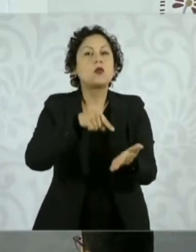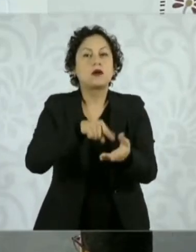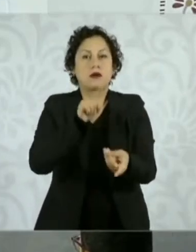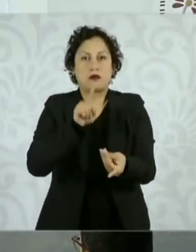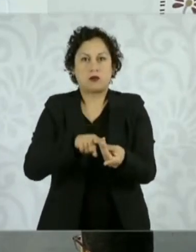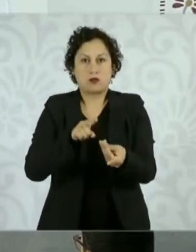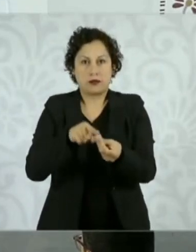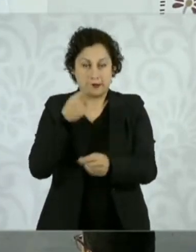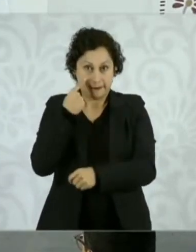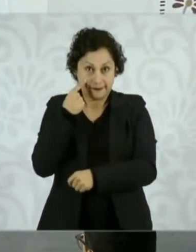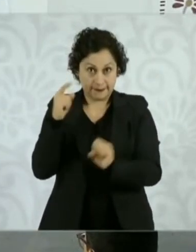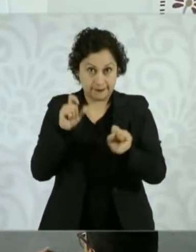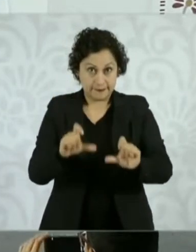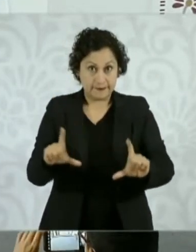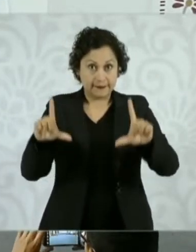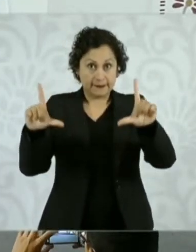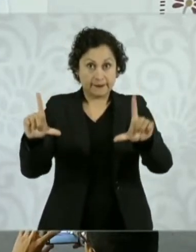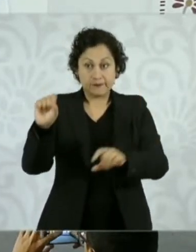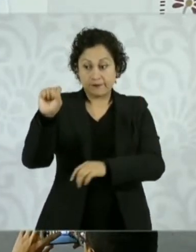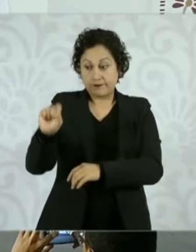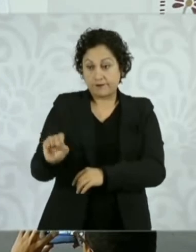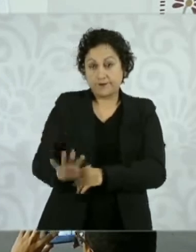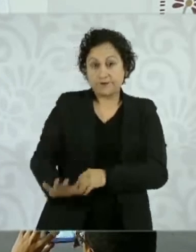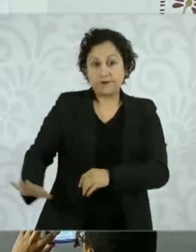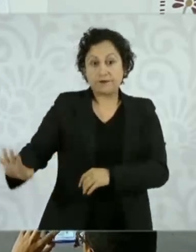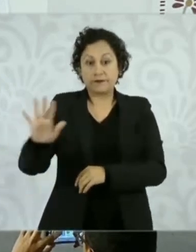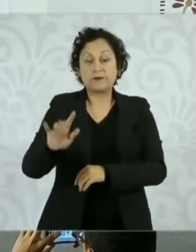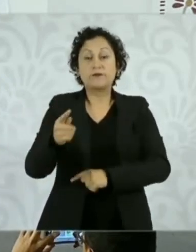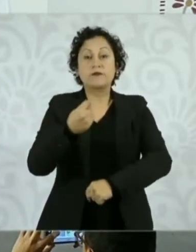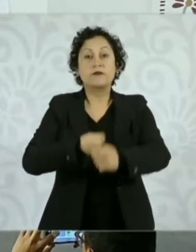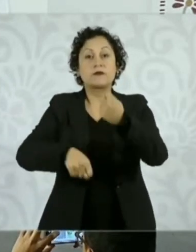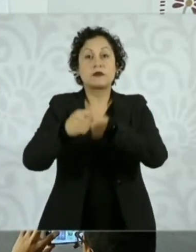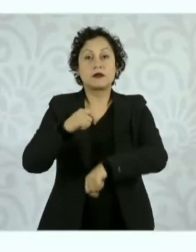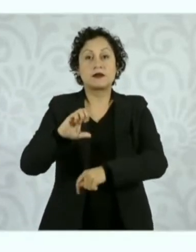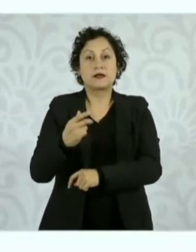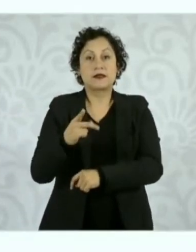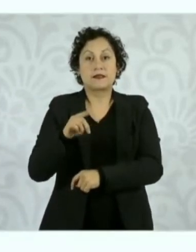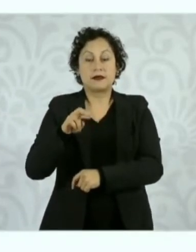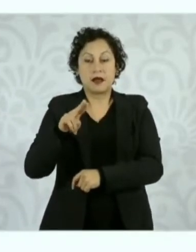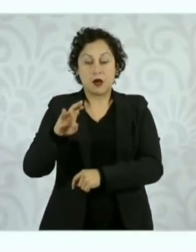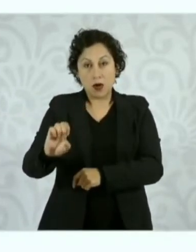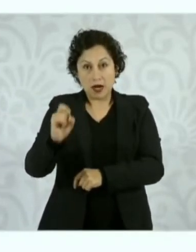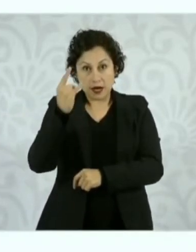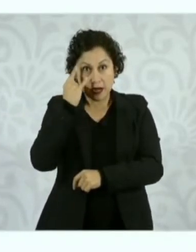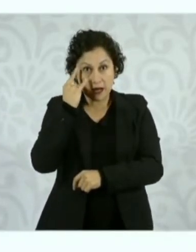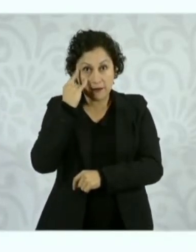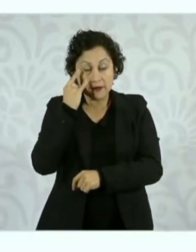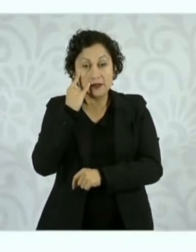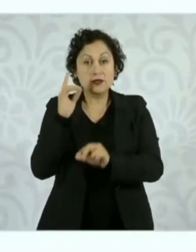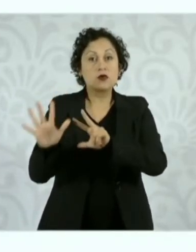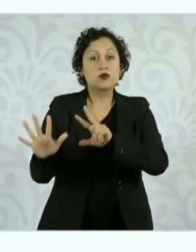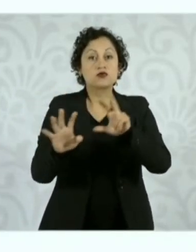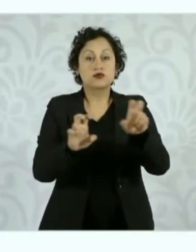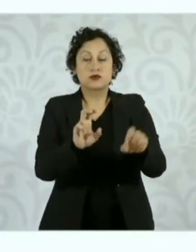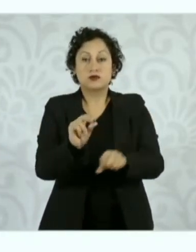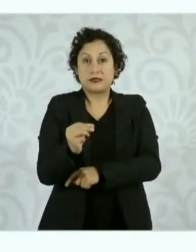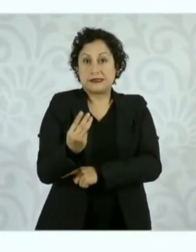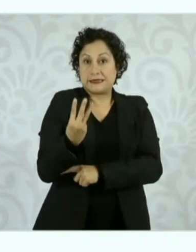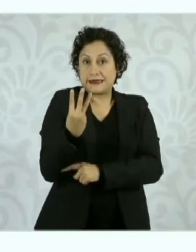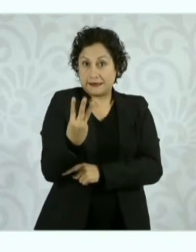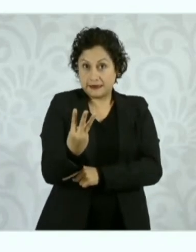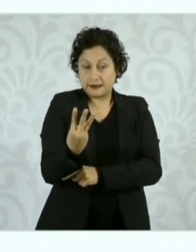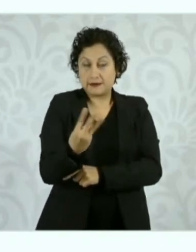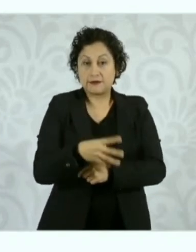gracias. En la zona sur, Chedragui, sucursal Campeche, en Campeche con ochocientos ochenta y tres pesos treinta